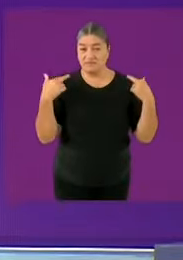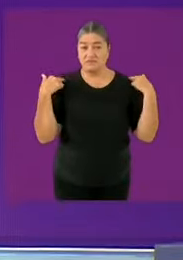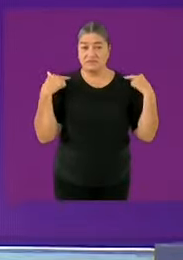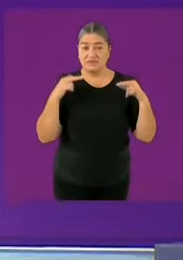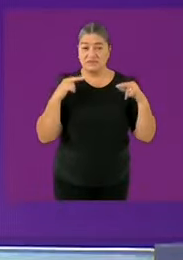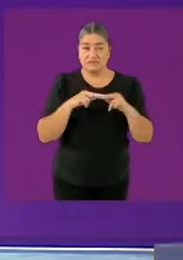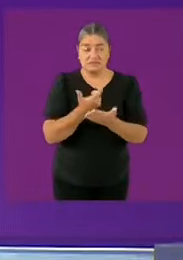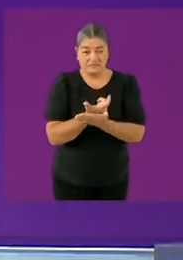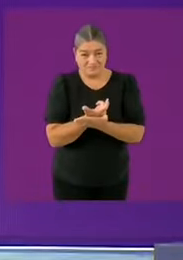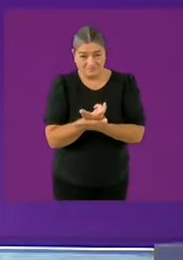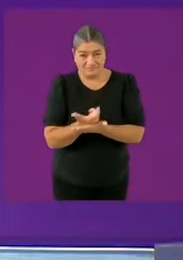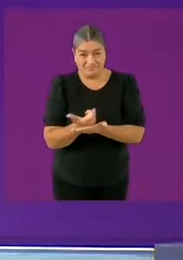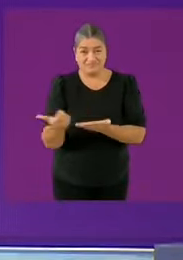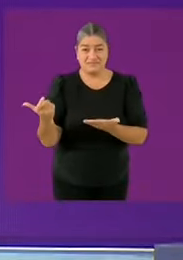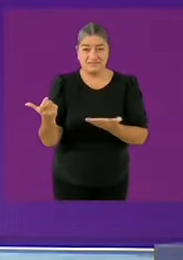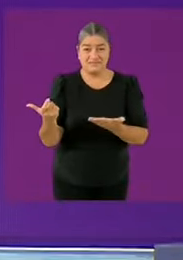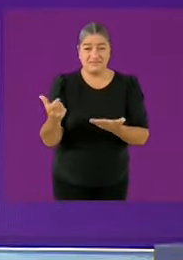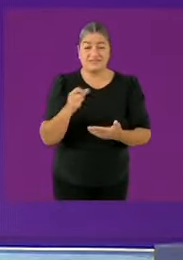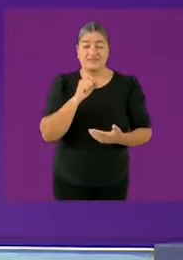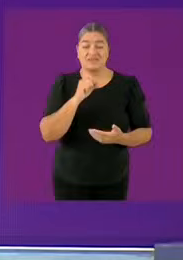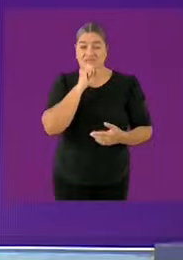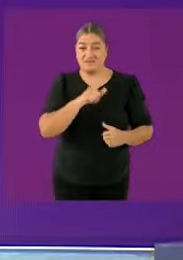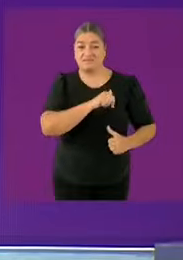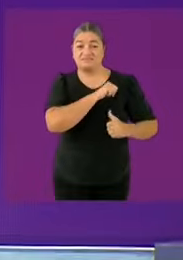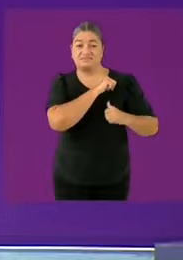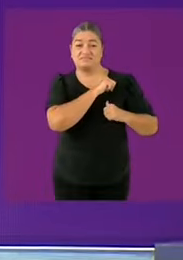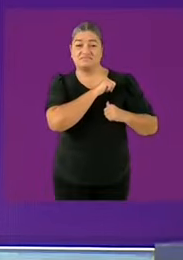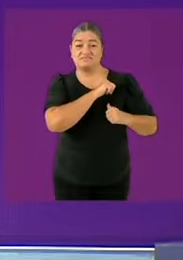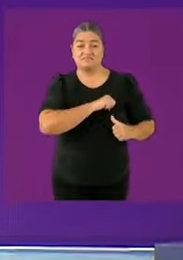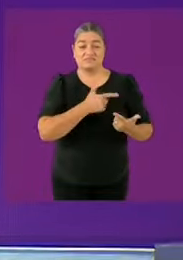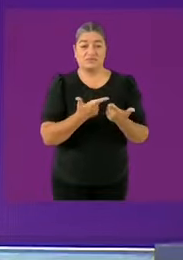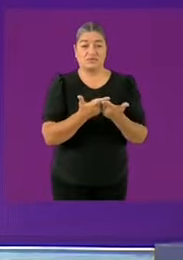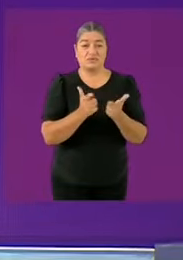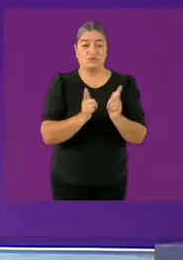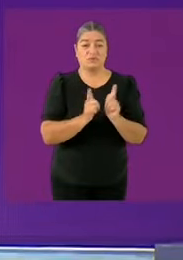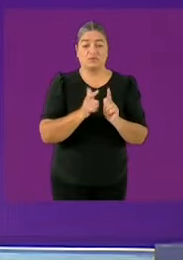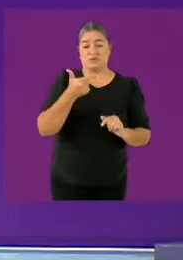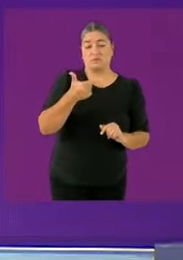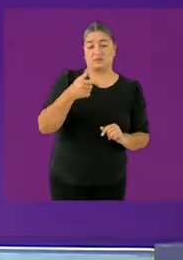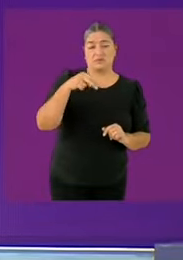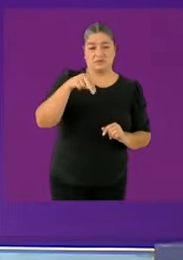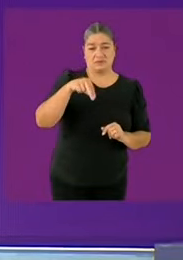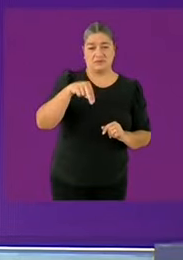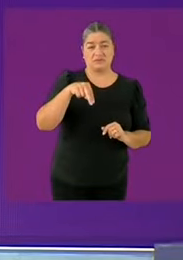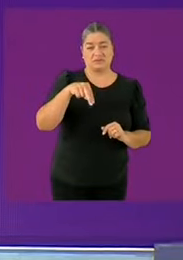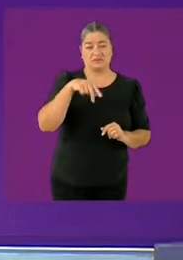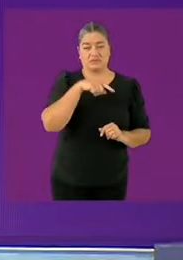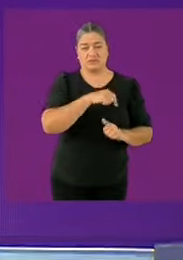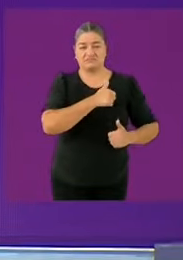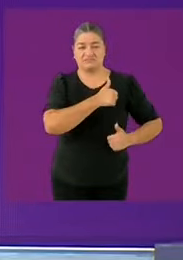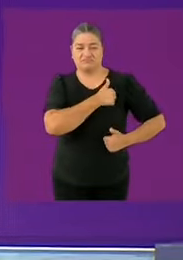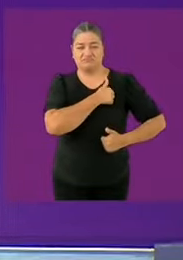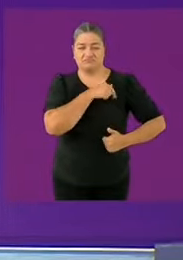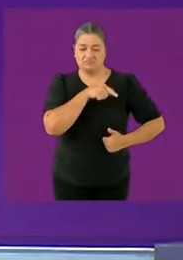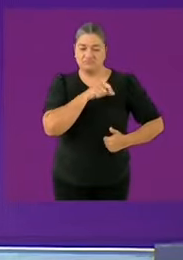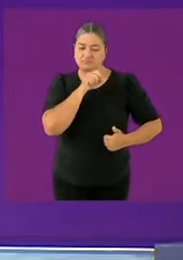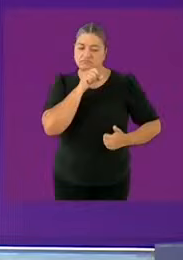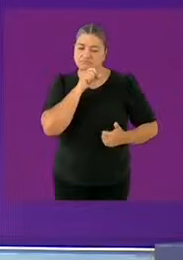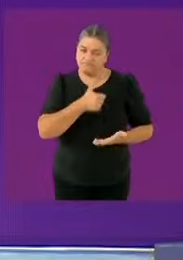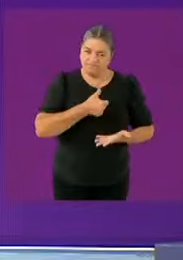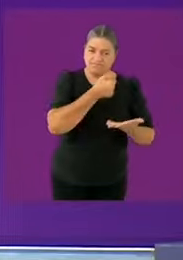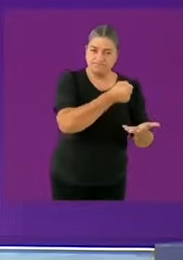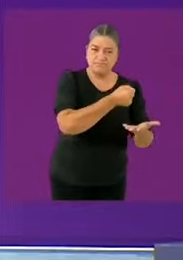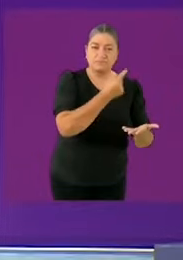Guardia Nacional el nuevo la nueva institución de seguridad pública en nuestro país de policías